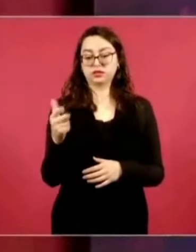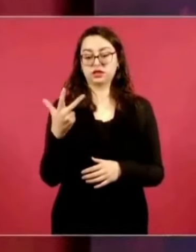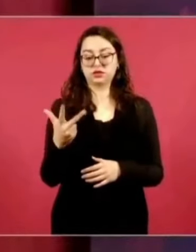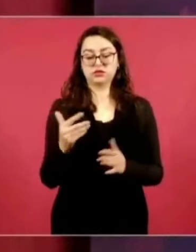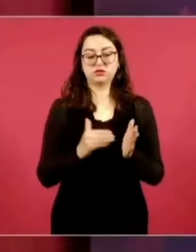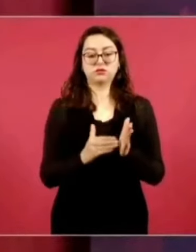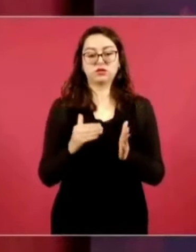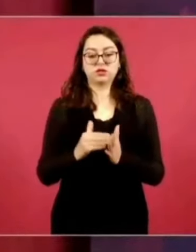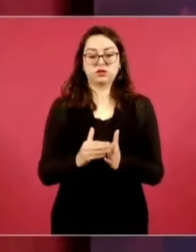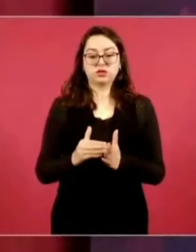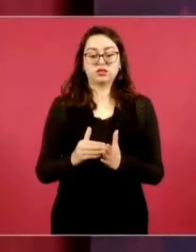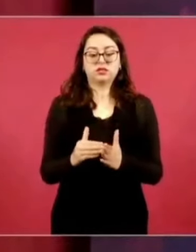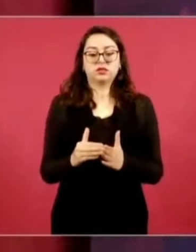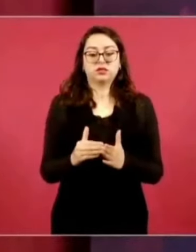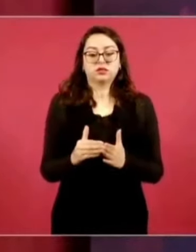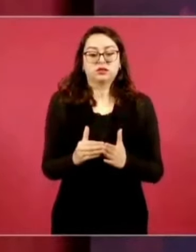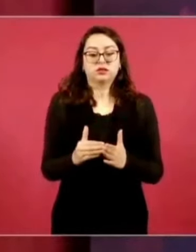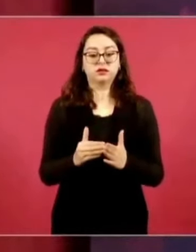millones.